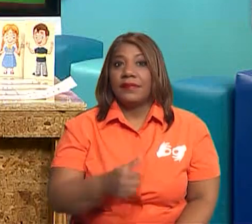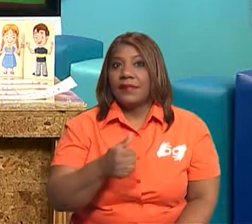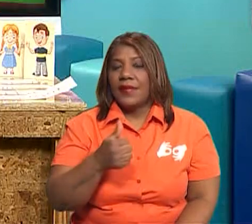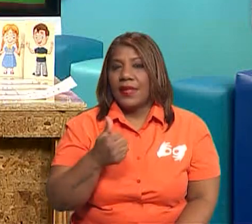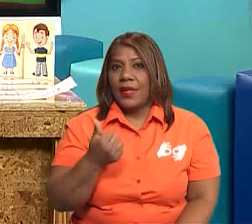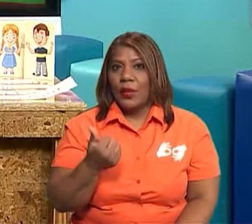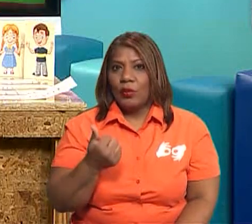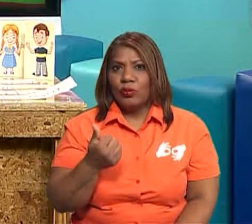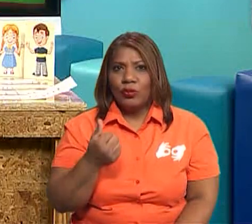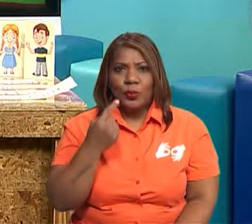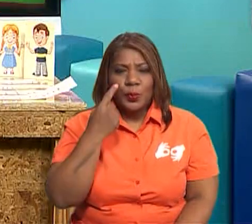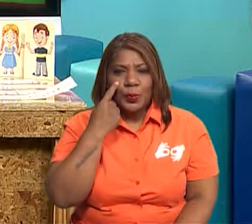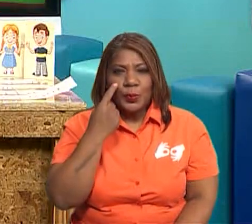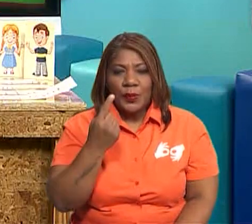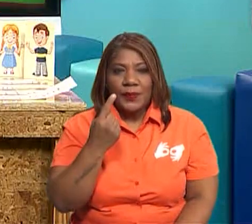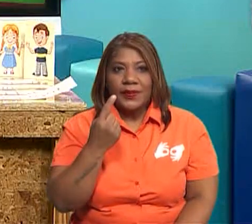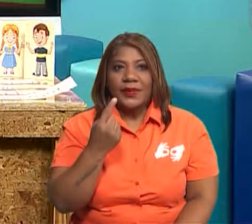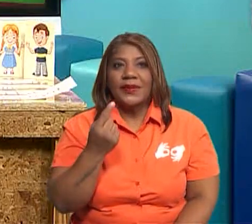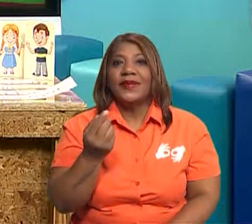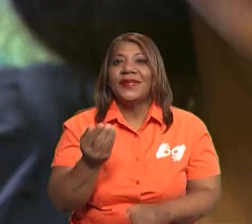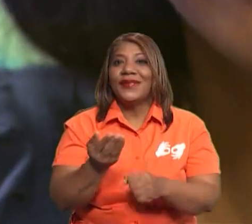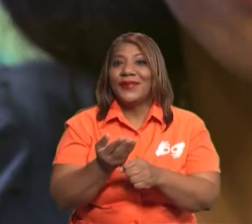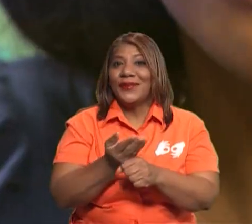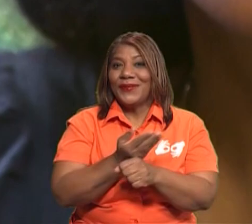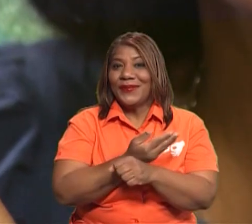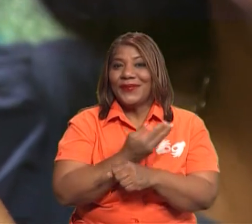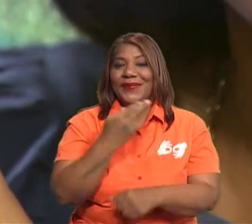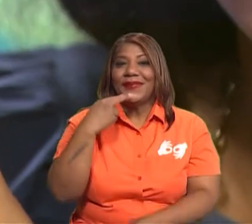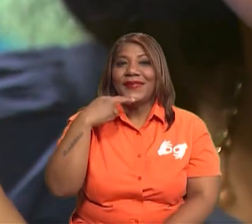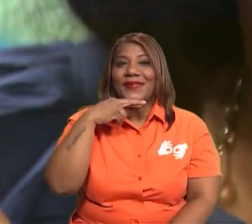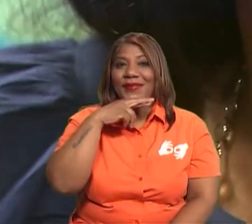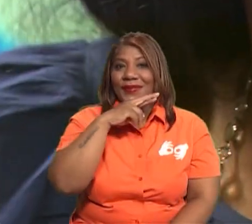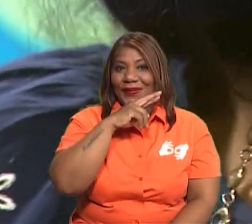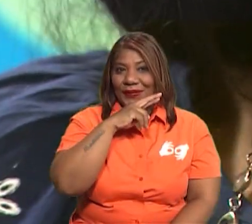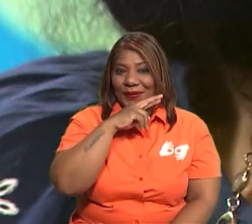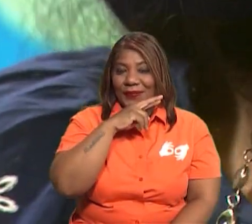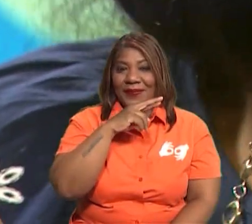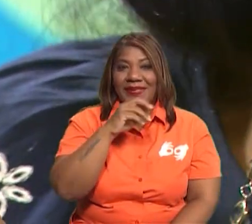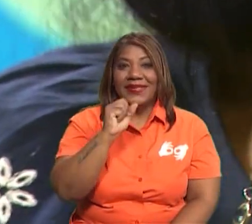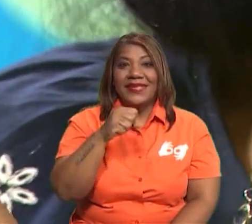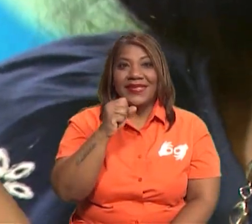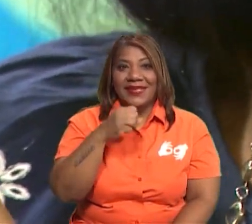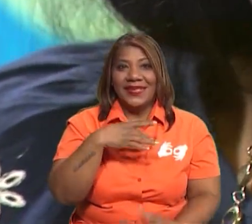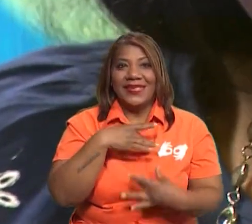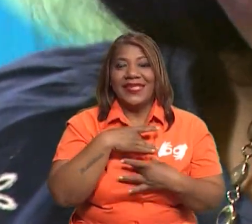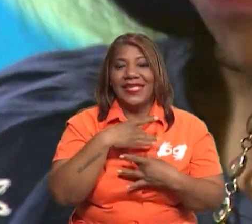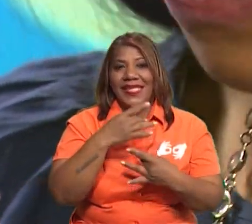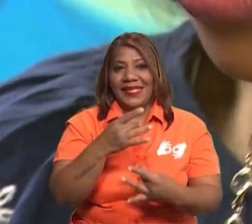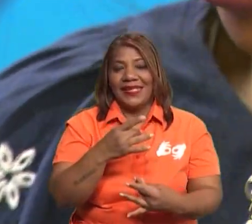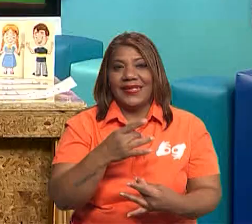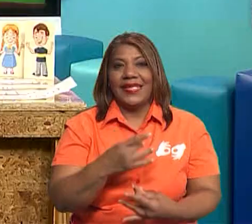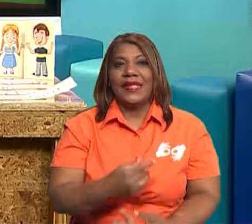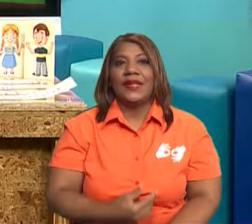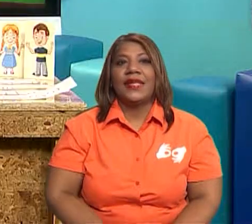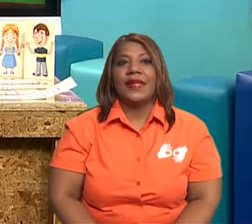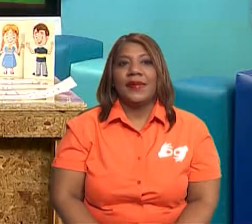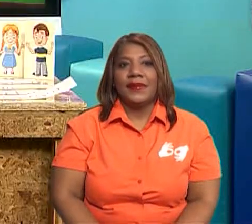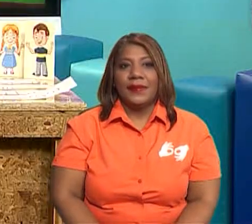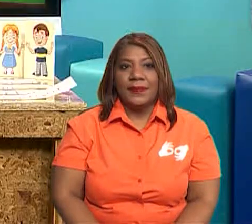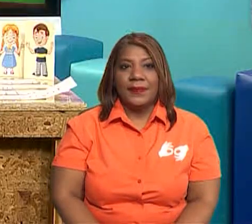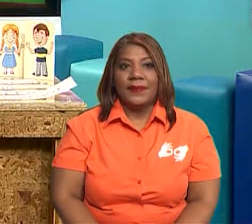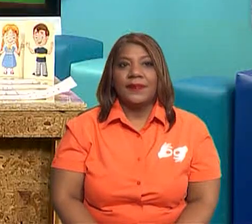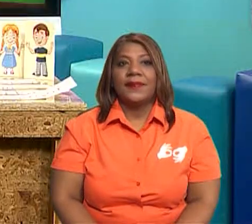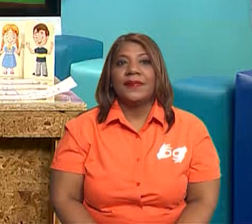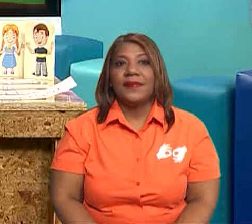dentro de nuestra canasta. Tenemos, ¿qué? Un tomate, que también es un alimento saludable. Y algo